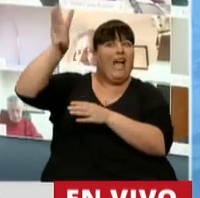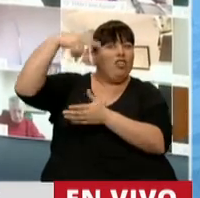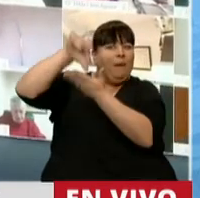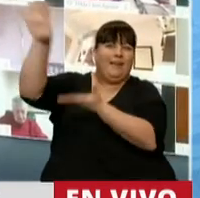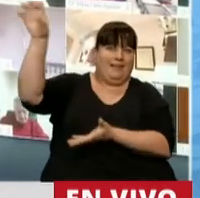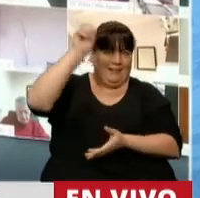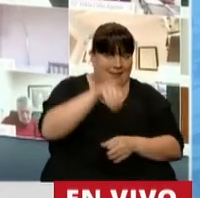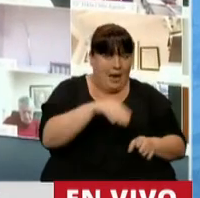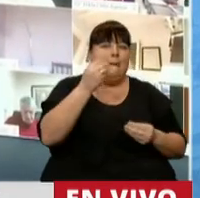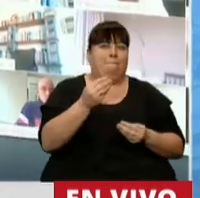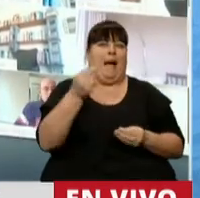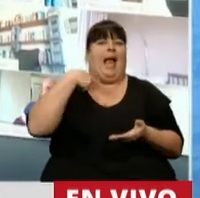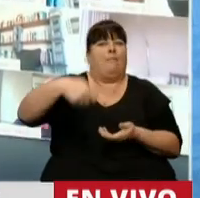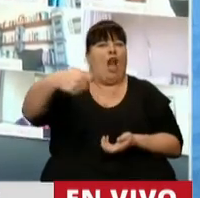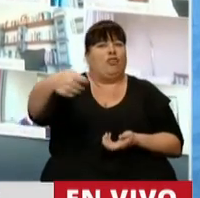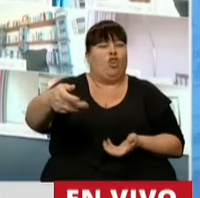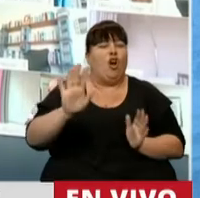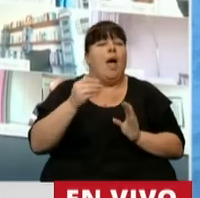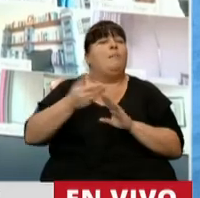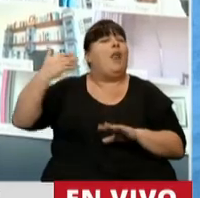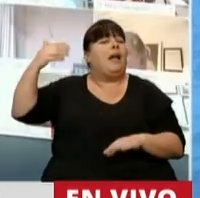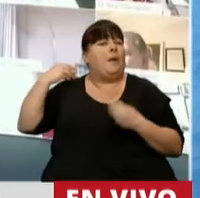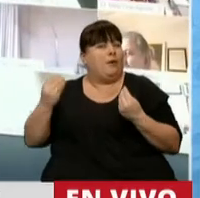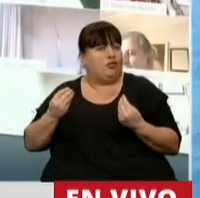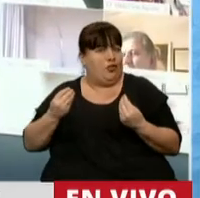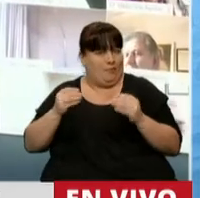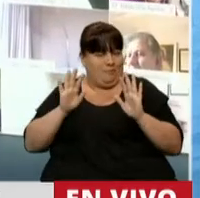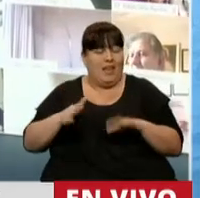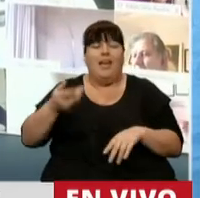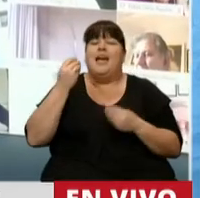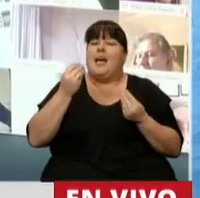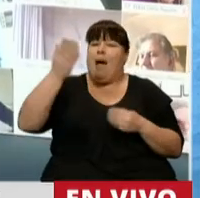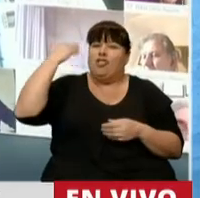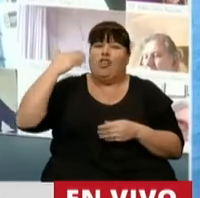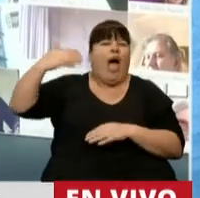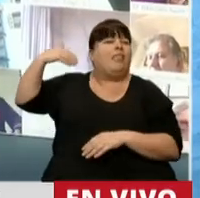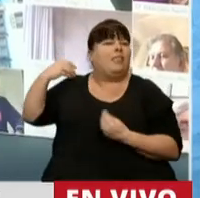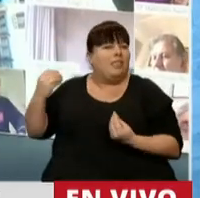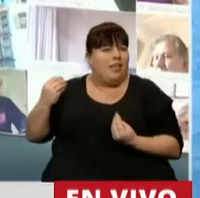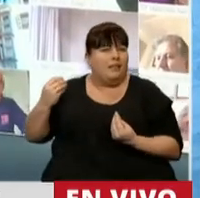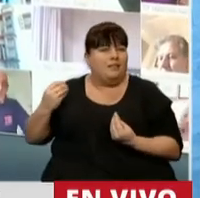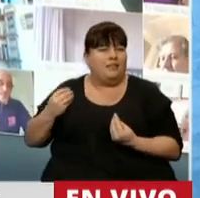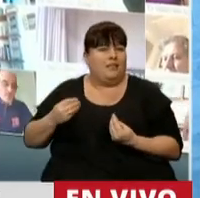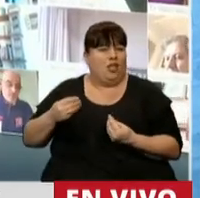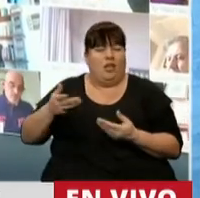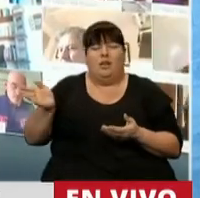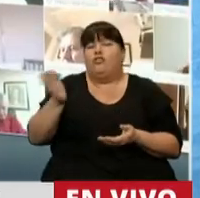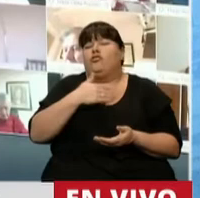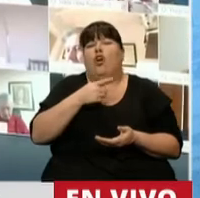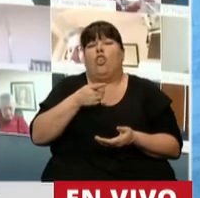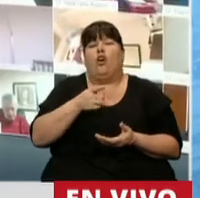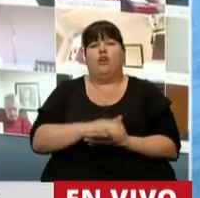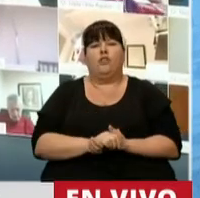en el exterior para poder ingresar a la moratoria. Pero lo que pasó, a ver, lo que sucedió para atrás en todas las